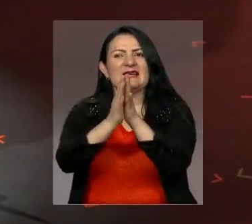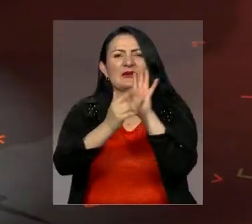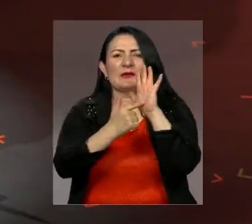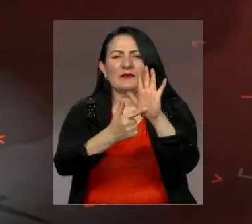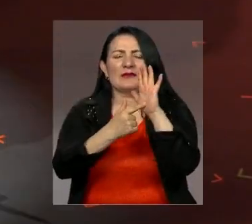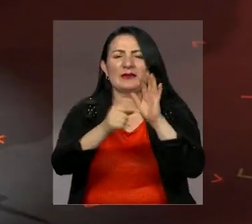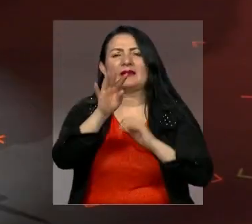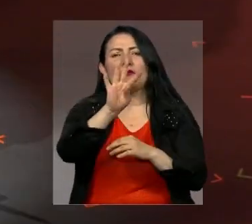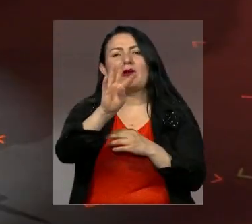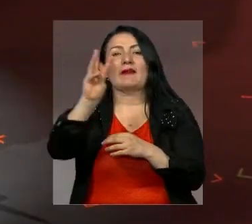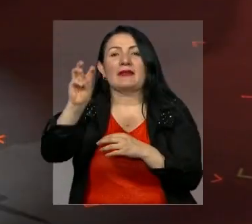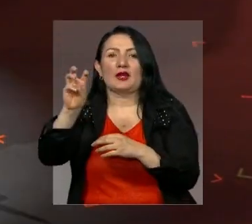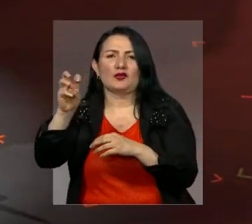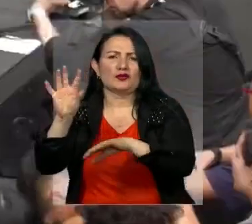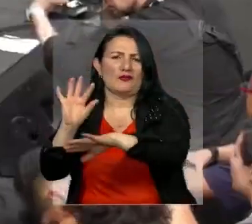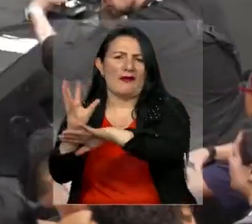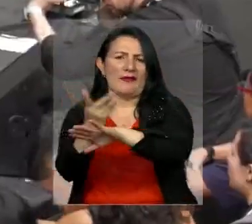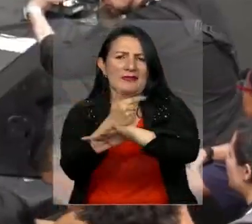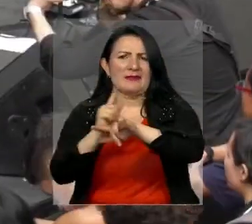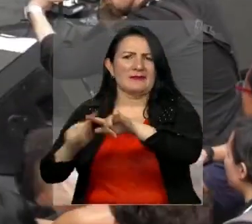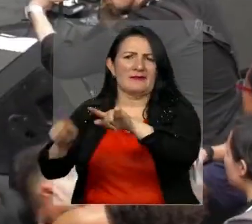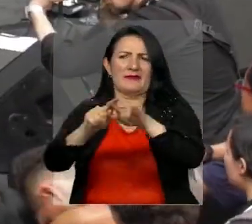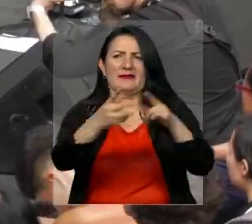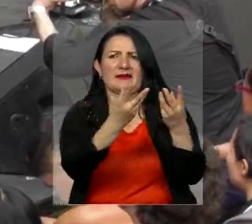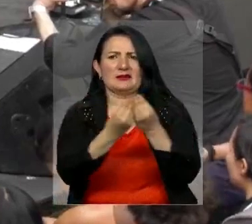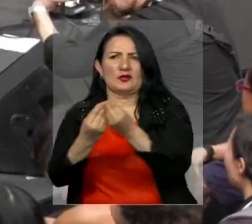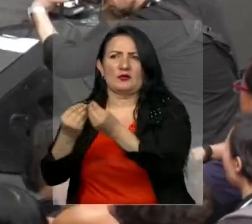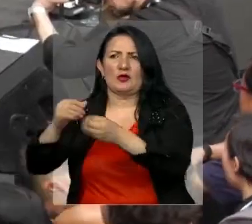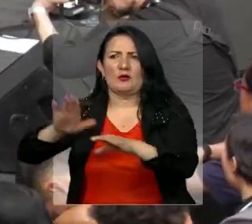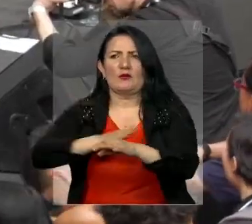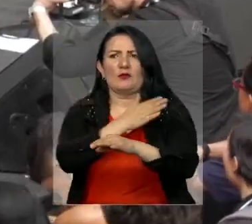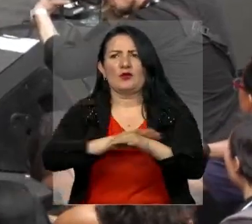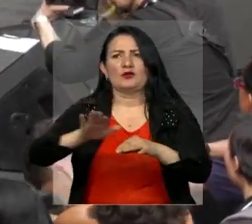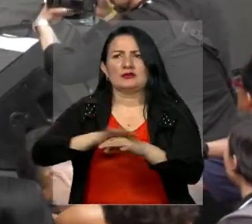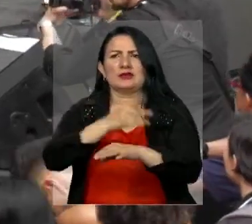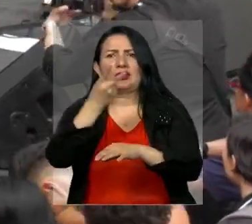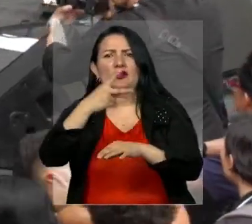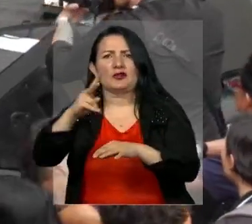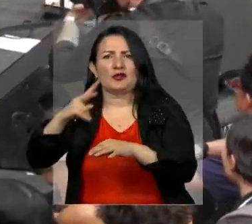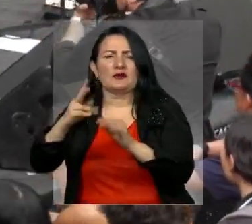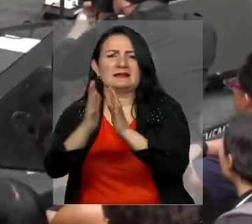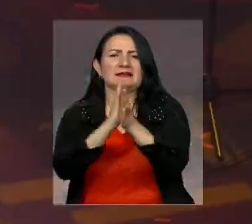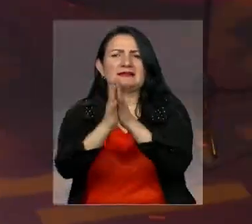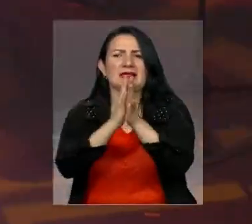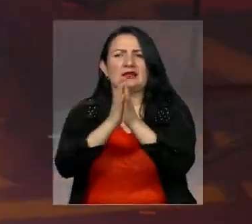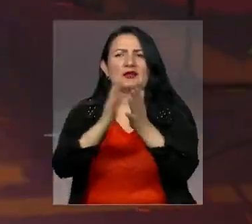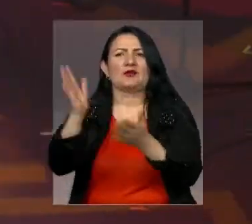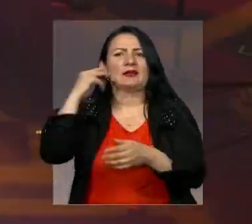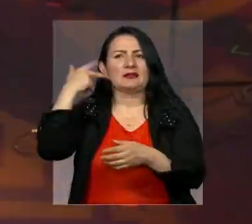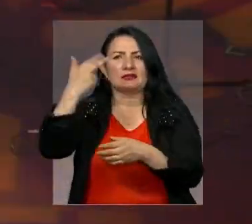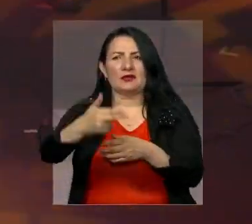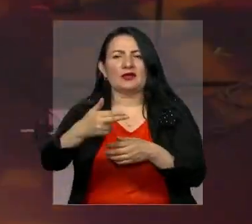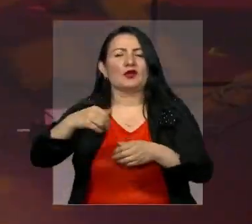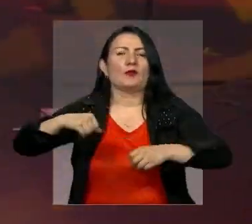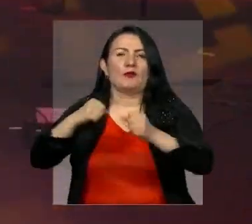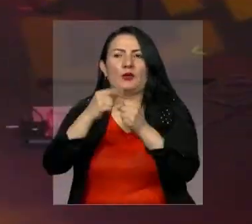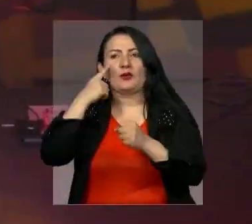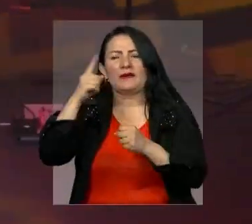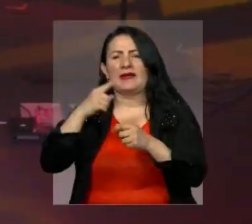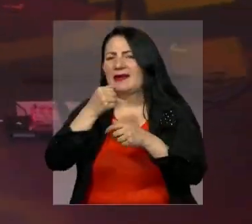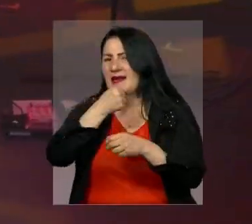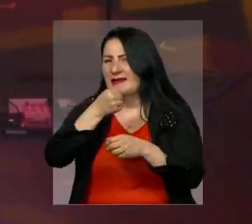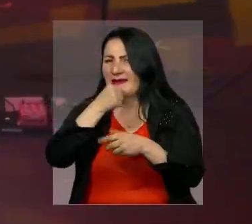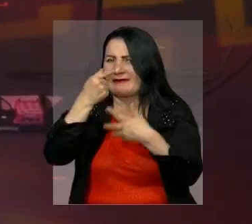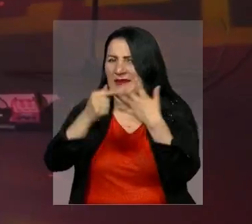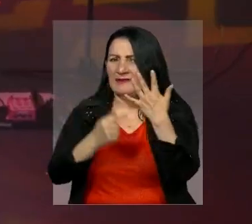a 48 artistas de diferentes géneros musicales en 12 escenarios del Centro Histórico de Bogotá. Con este se inauguró